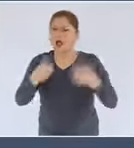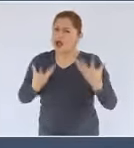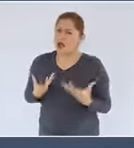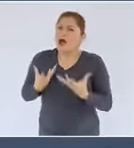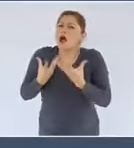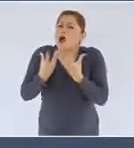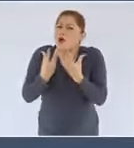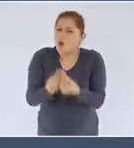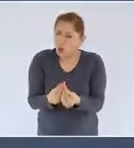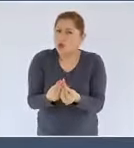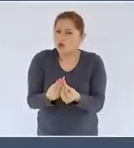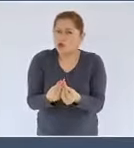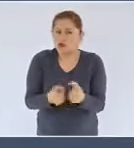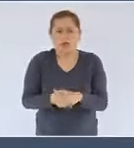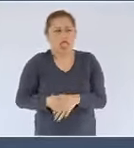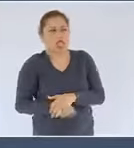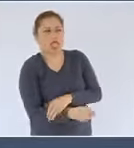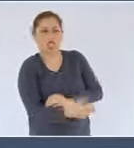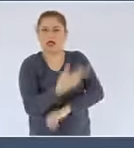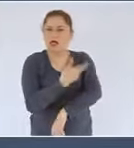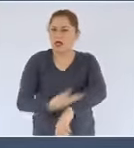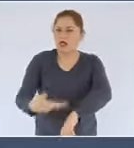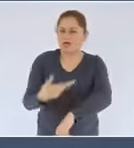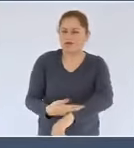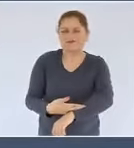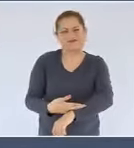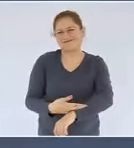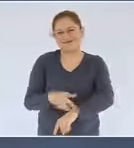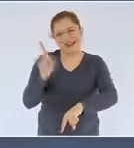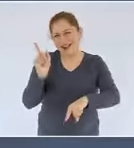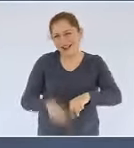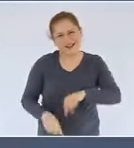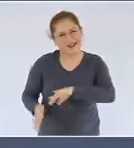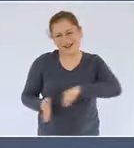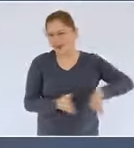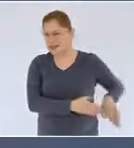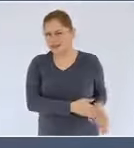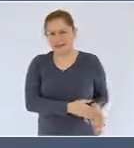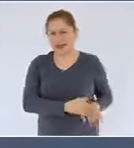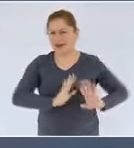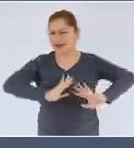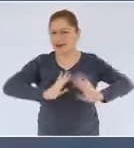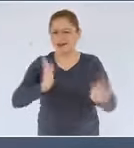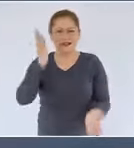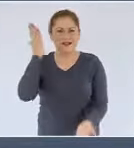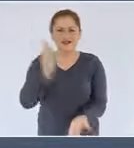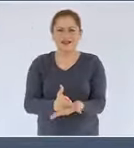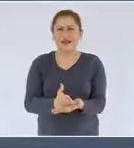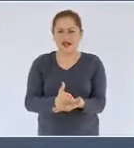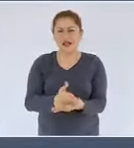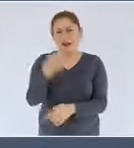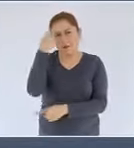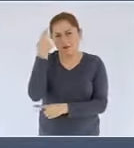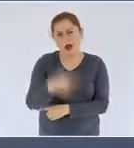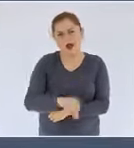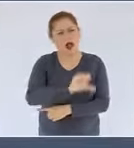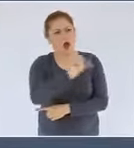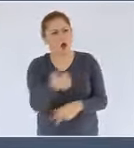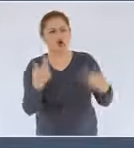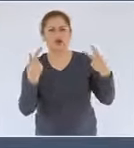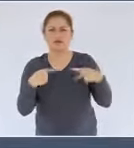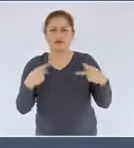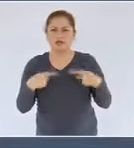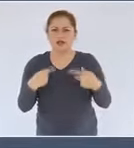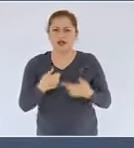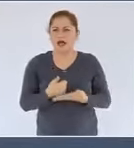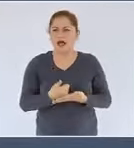ilegal de trámites y de pagos. Cero tolerancia a intermediarios, gestores